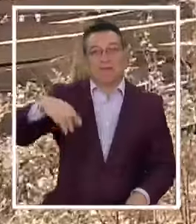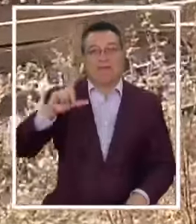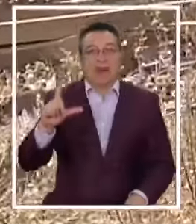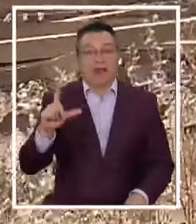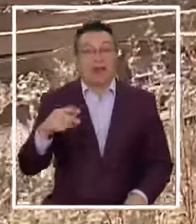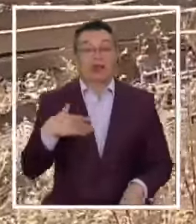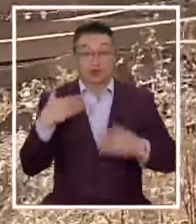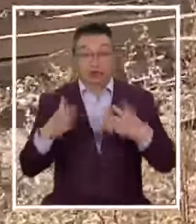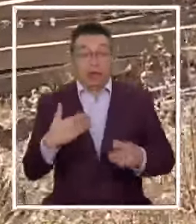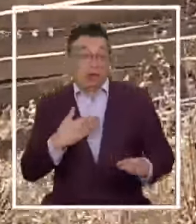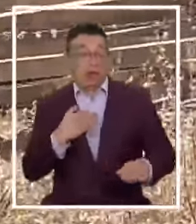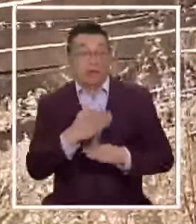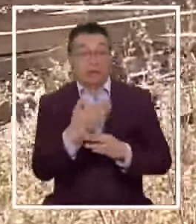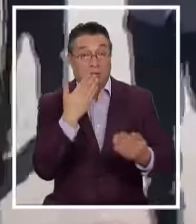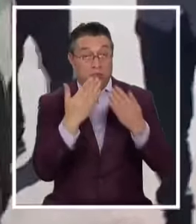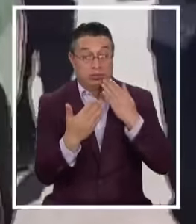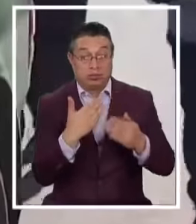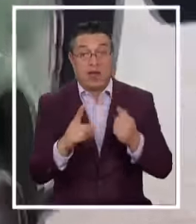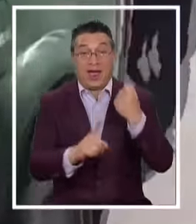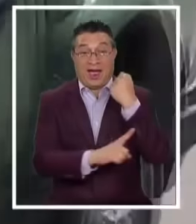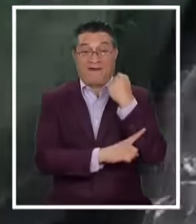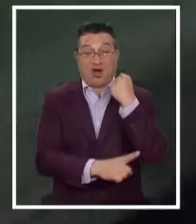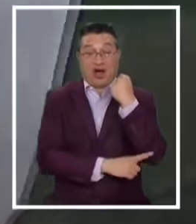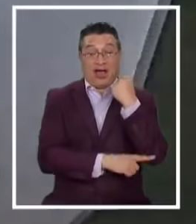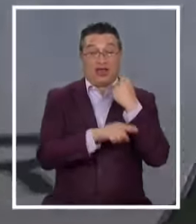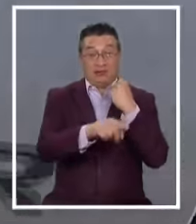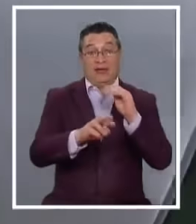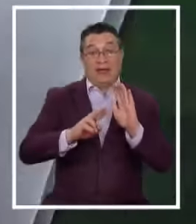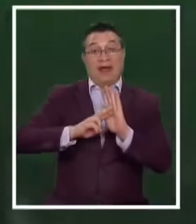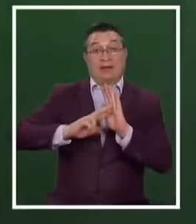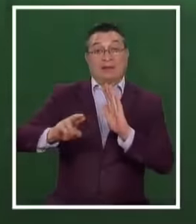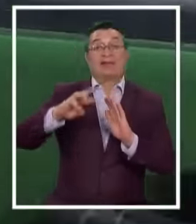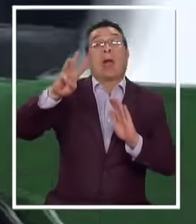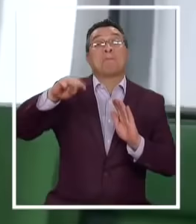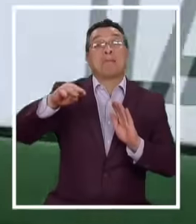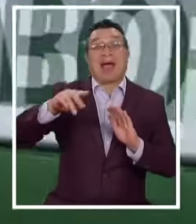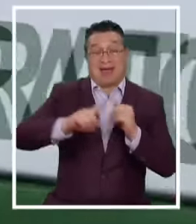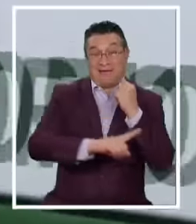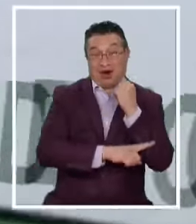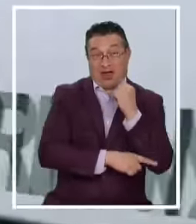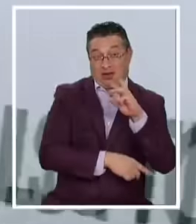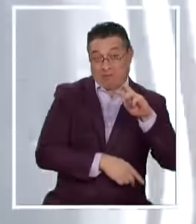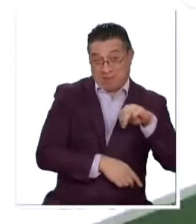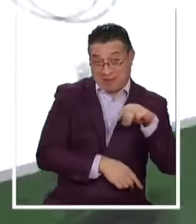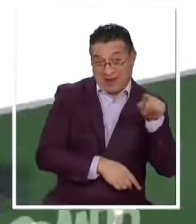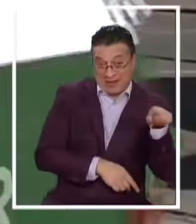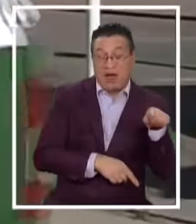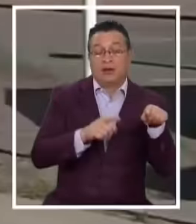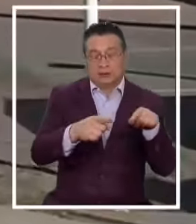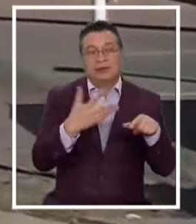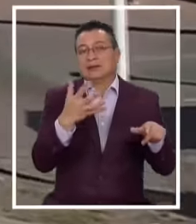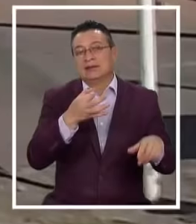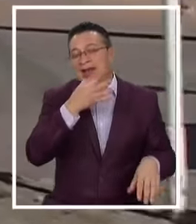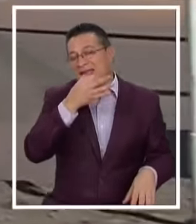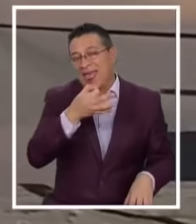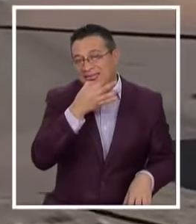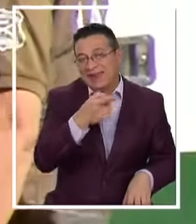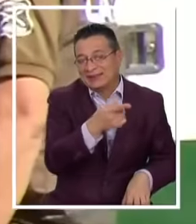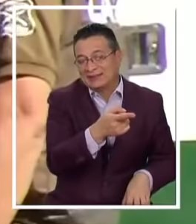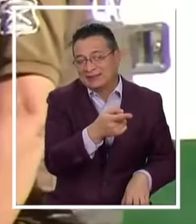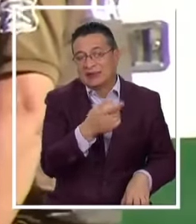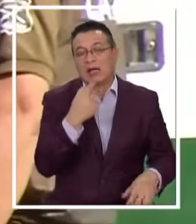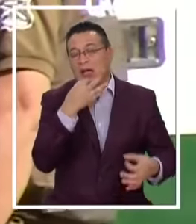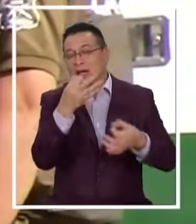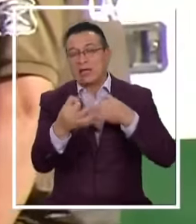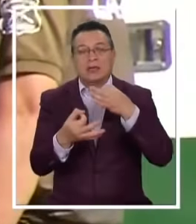pudimos Hablar con el Abogado Pedro Díaz Representante De la madre Del pequeño Tomás Pasemos a escuchar Justamente Sus